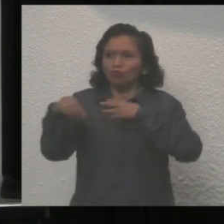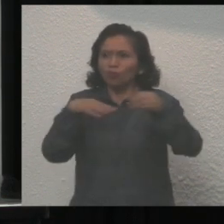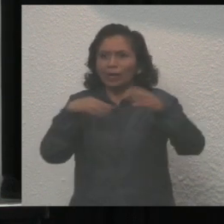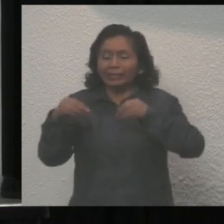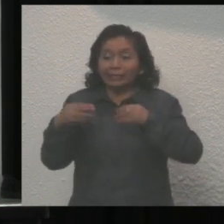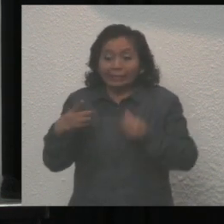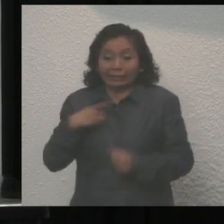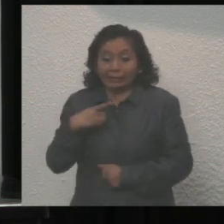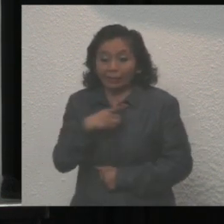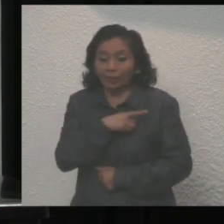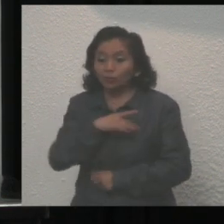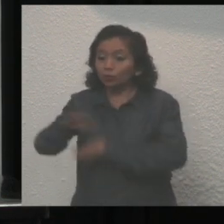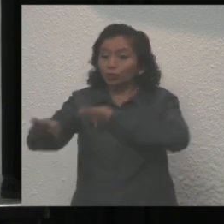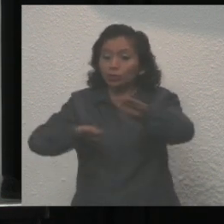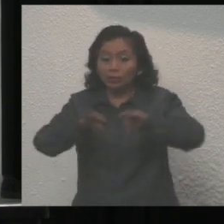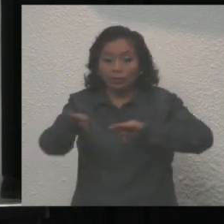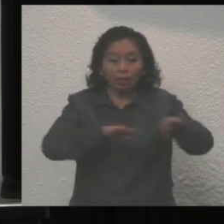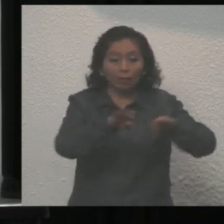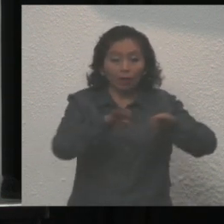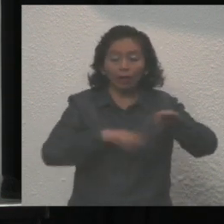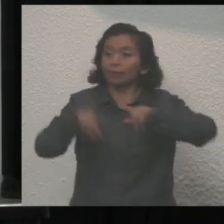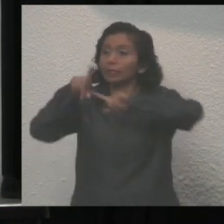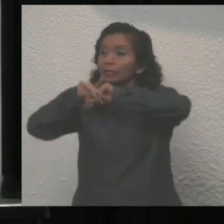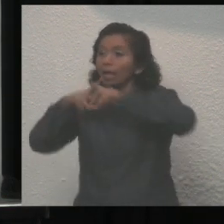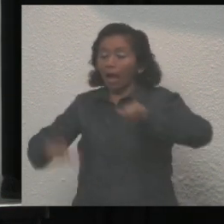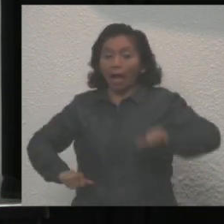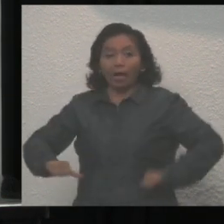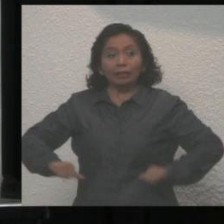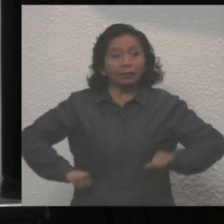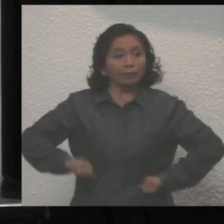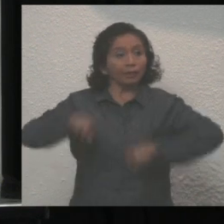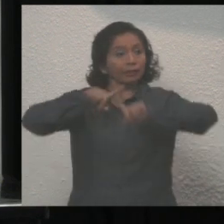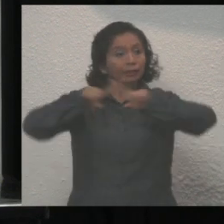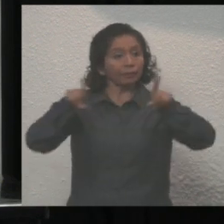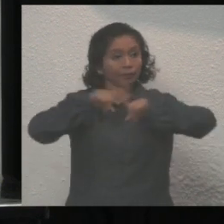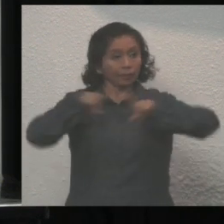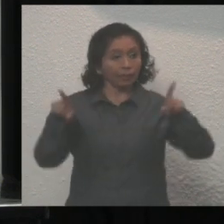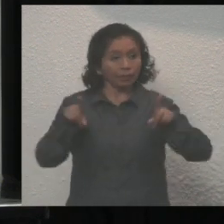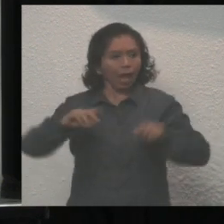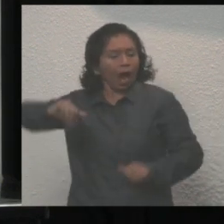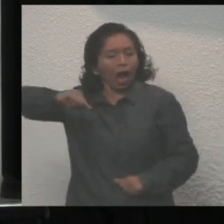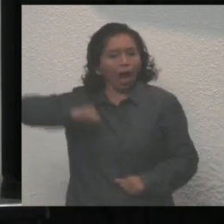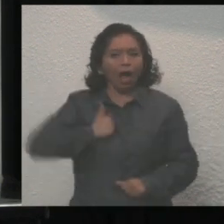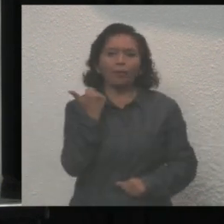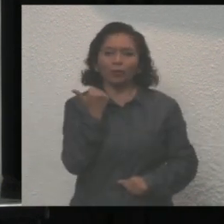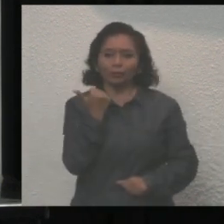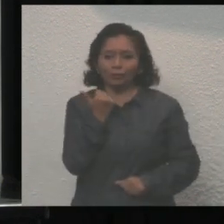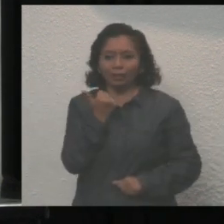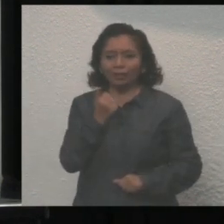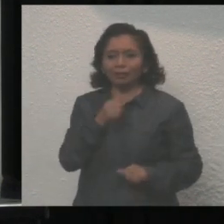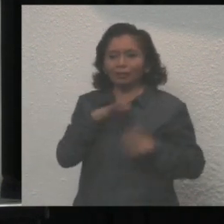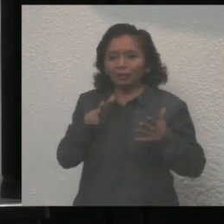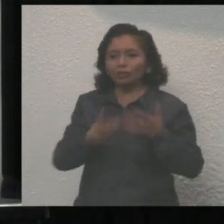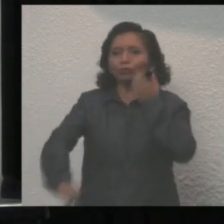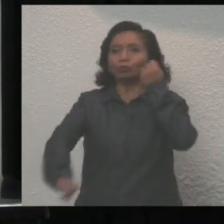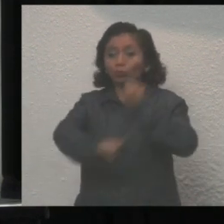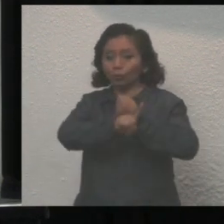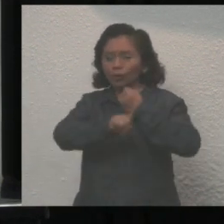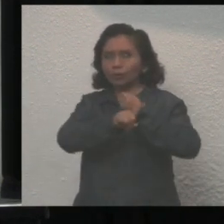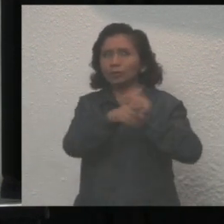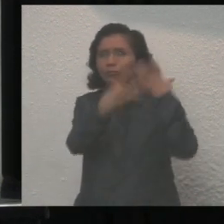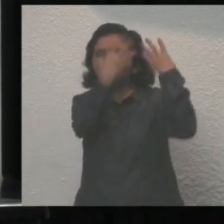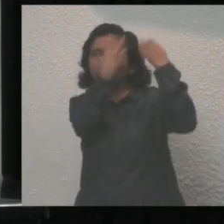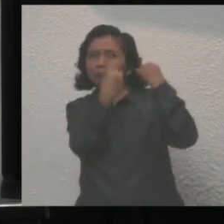debemos trabajar para lograr una mejor diversificación económica. Debemos aprovechar las enseñanzas de la crisis para